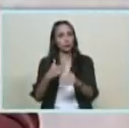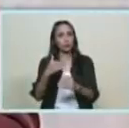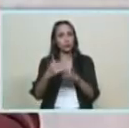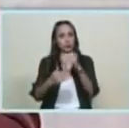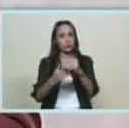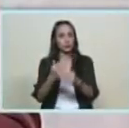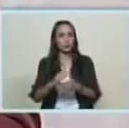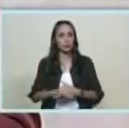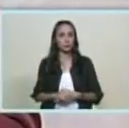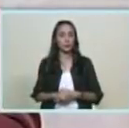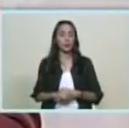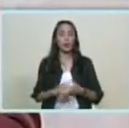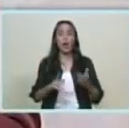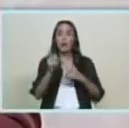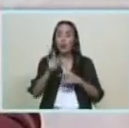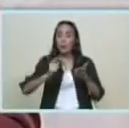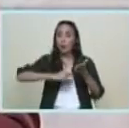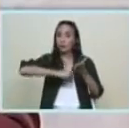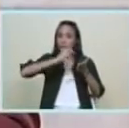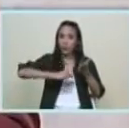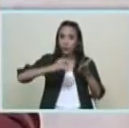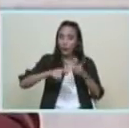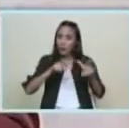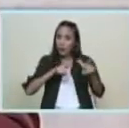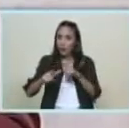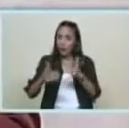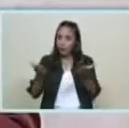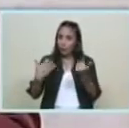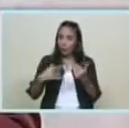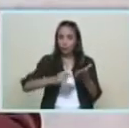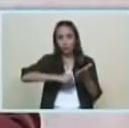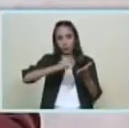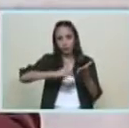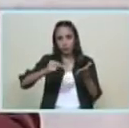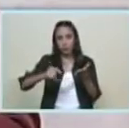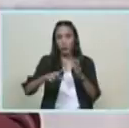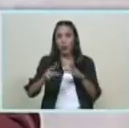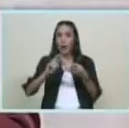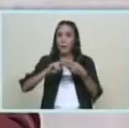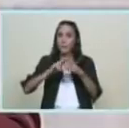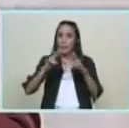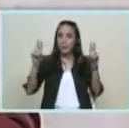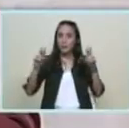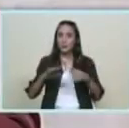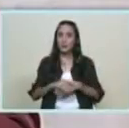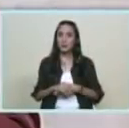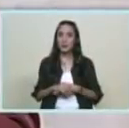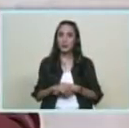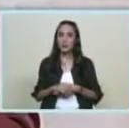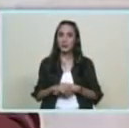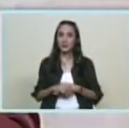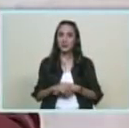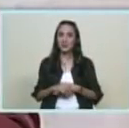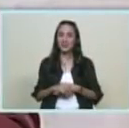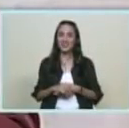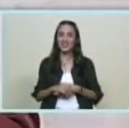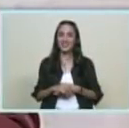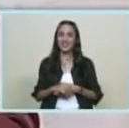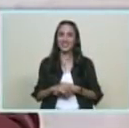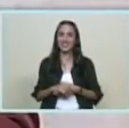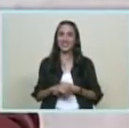sea un tiempo para afirmar el derecho que tenemos a vivir en paz y el derecho que tenemos